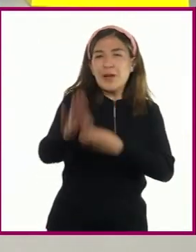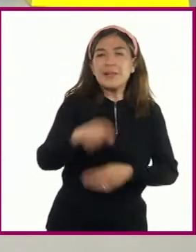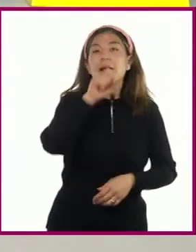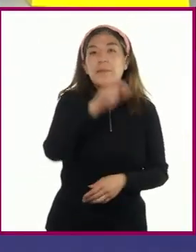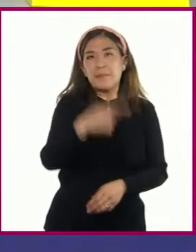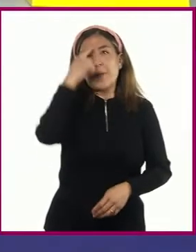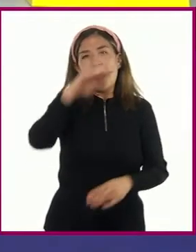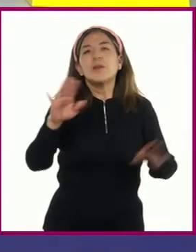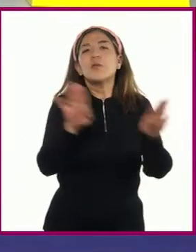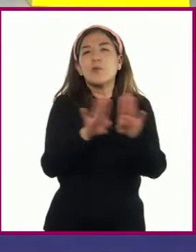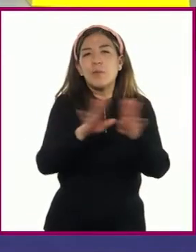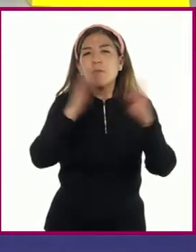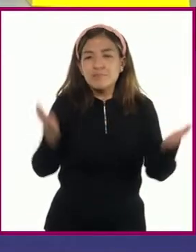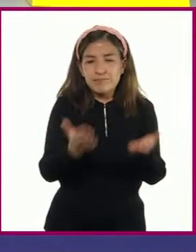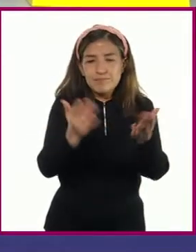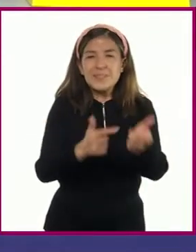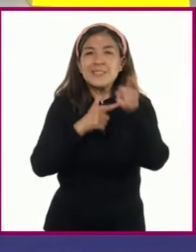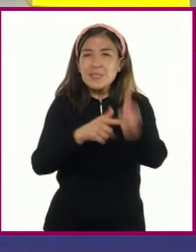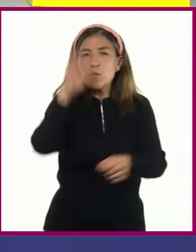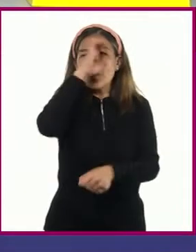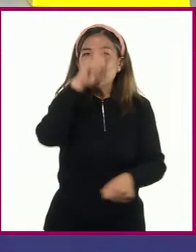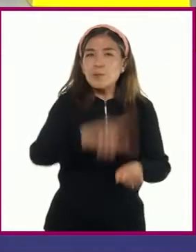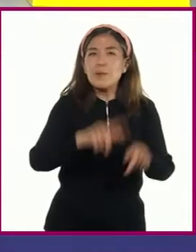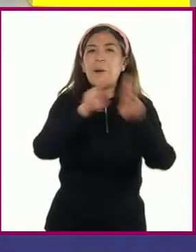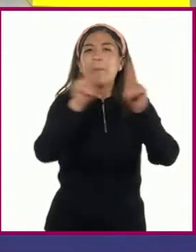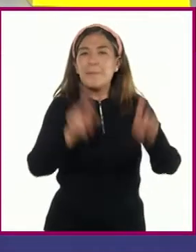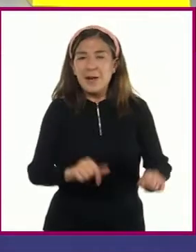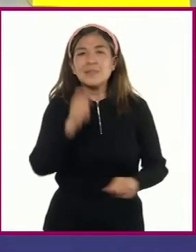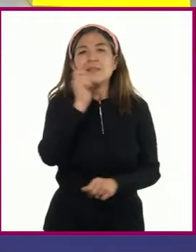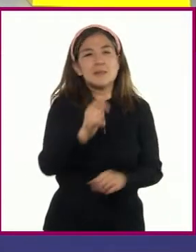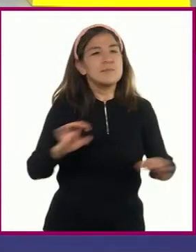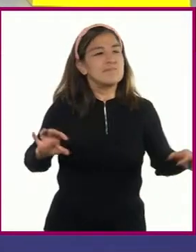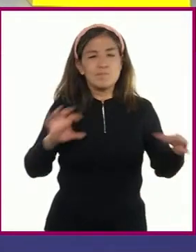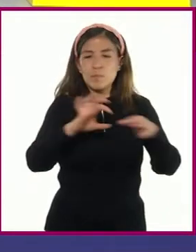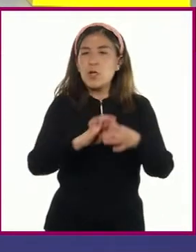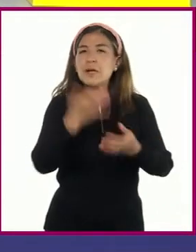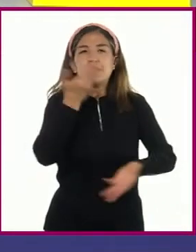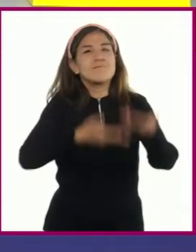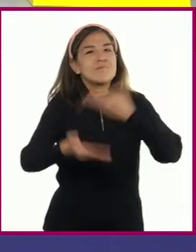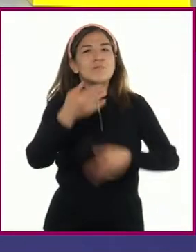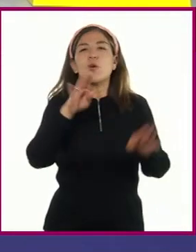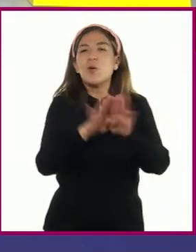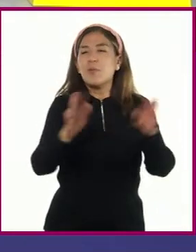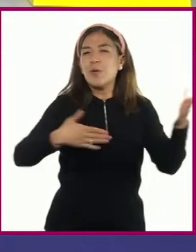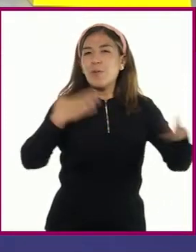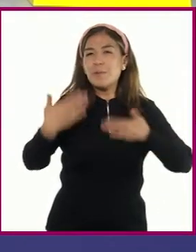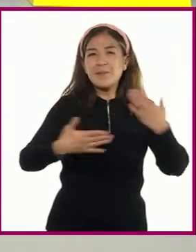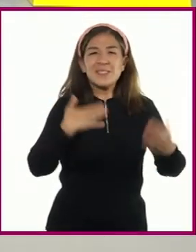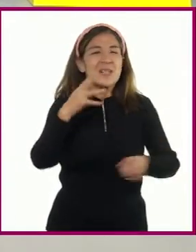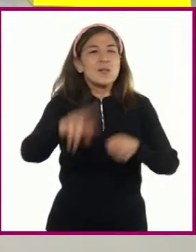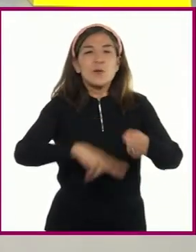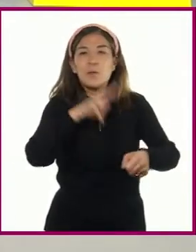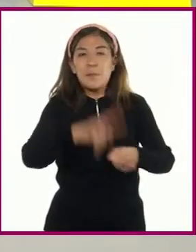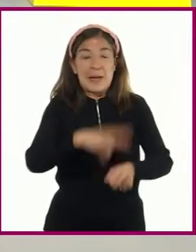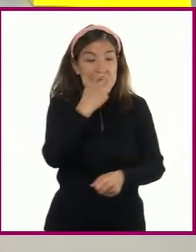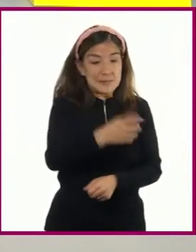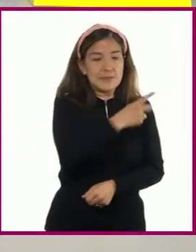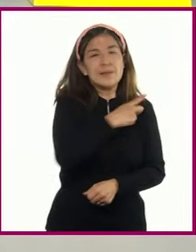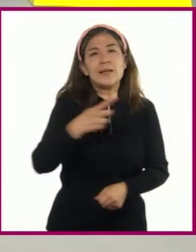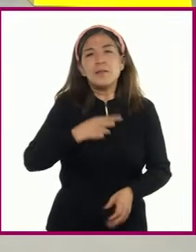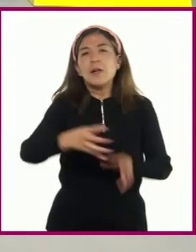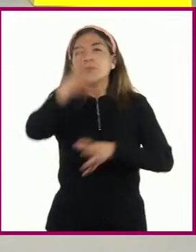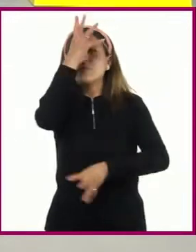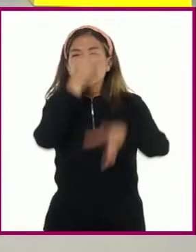cultura de paz, es necesario comprender que forman parte de toda relación de convivencia y que a partir de ahí podemos aprender y